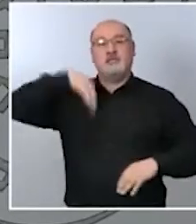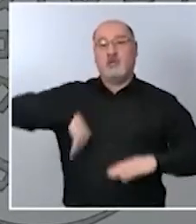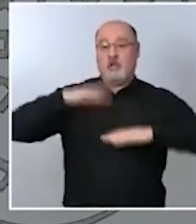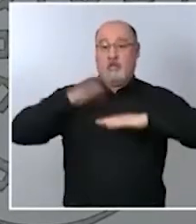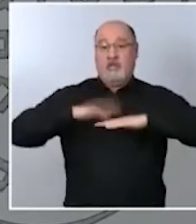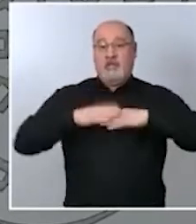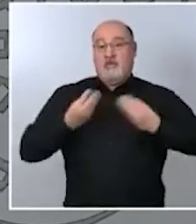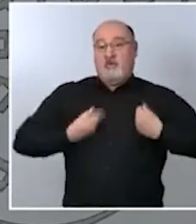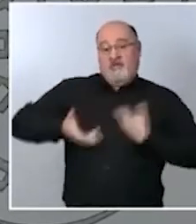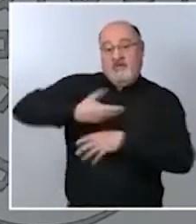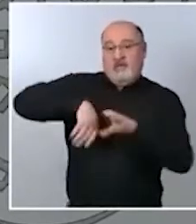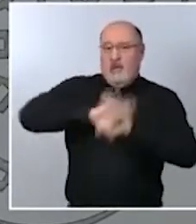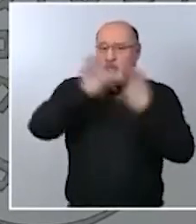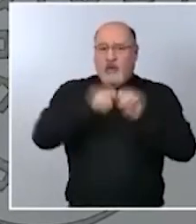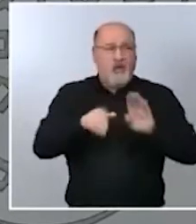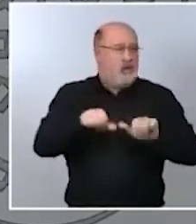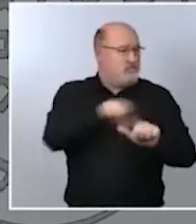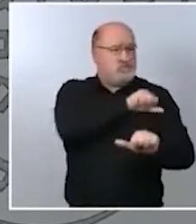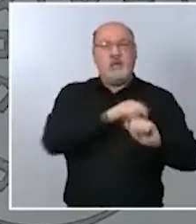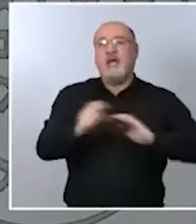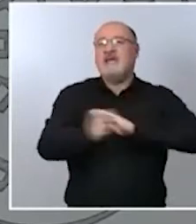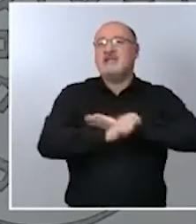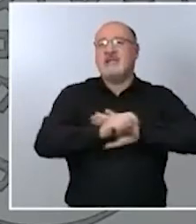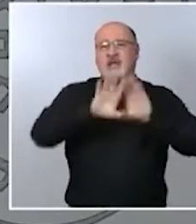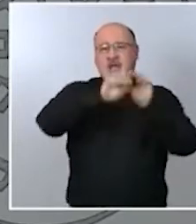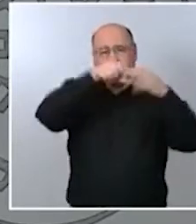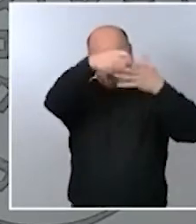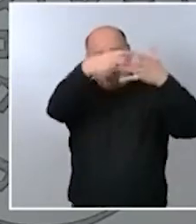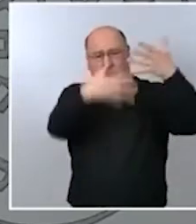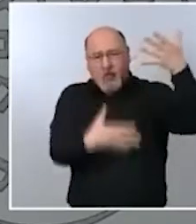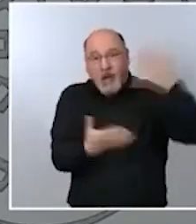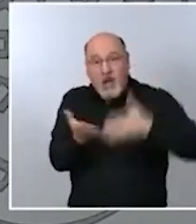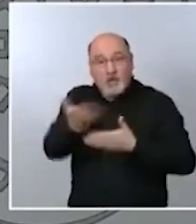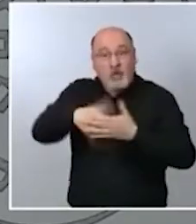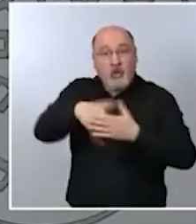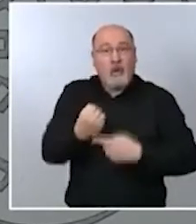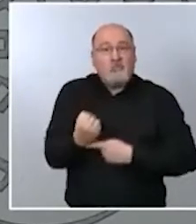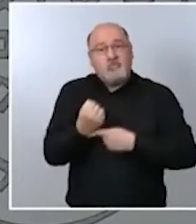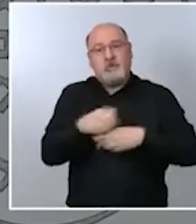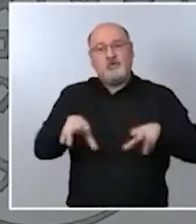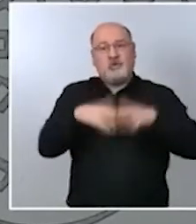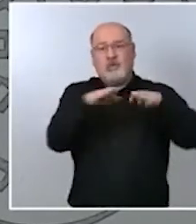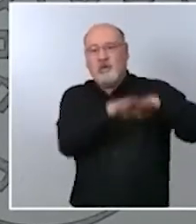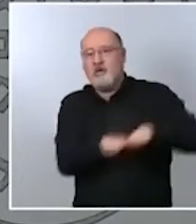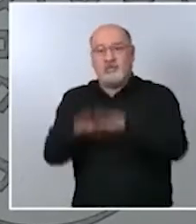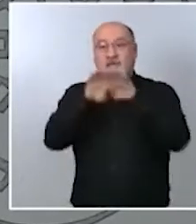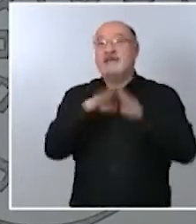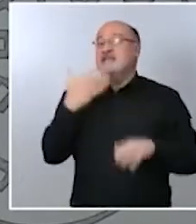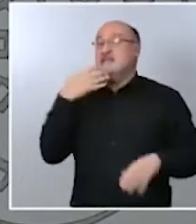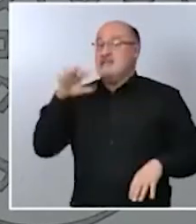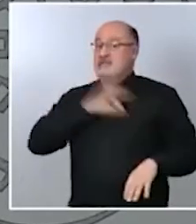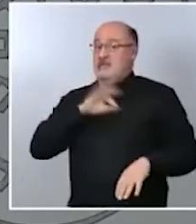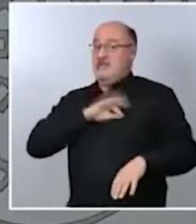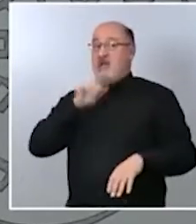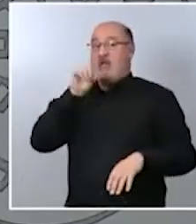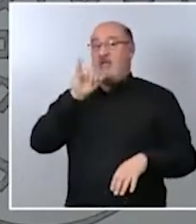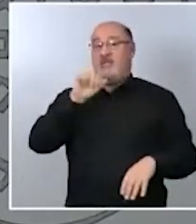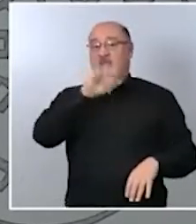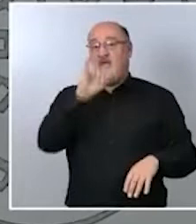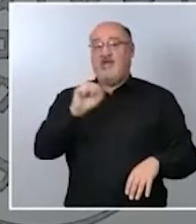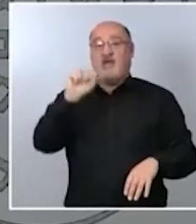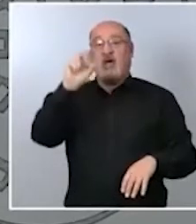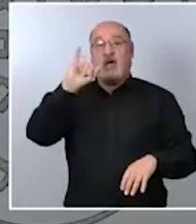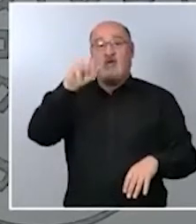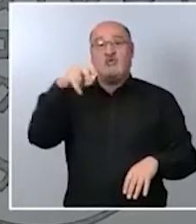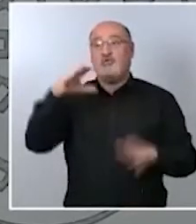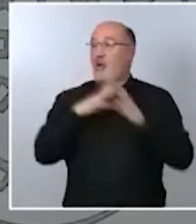gobierno ha hecho para que nadie se quede atrás entiendo que si la señora Díaz Ayuso no está de acuerdo con todas esas iniciativas que ha puesto